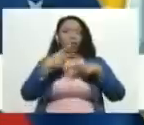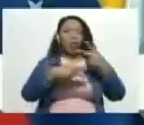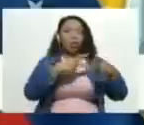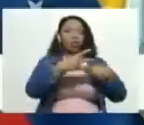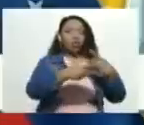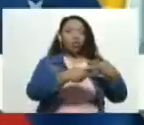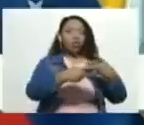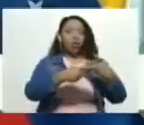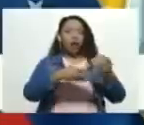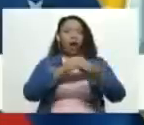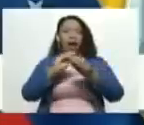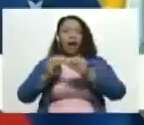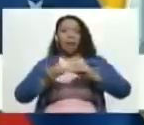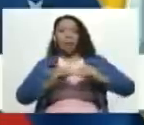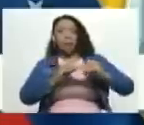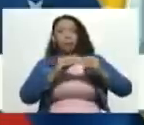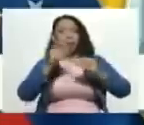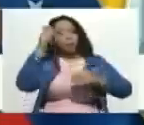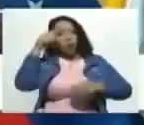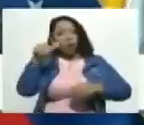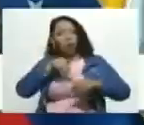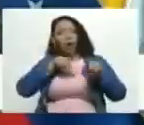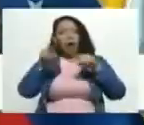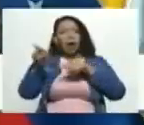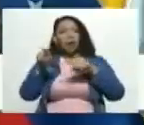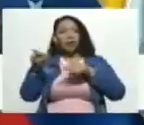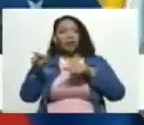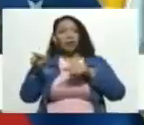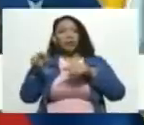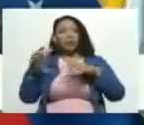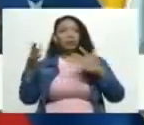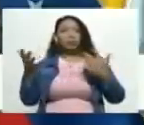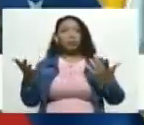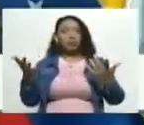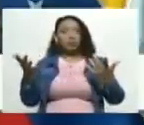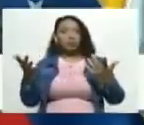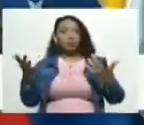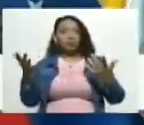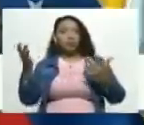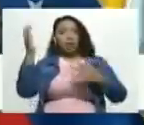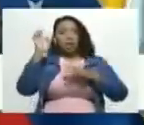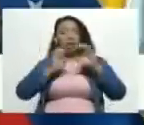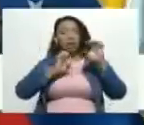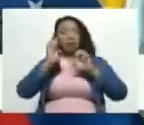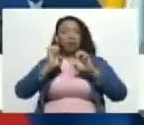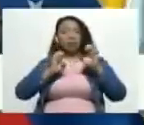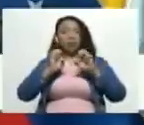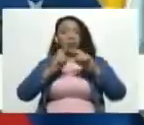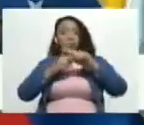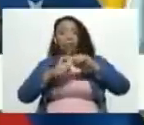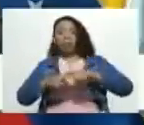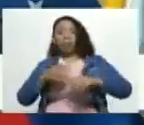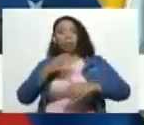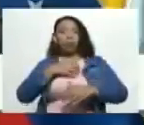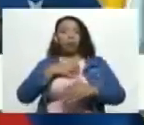producidos a la población son obviamente invaluables incuantificables